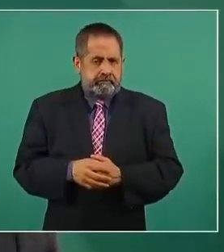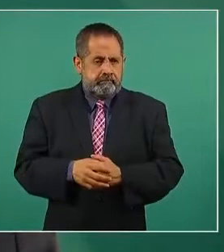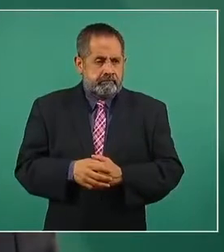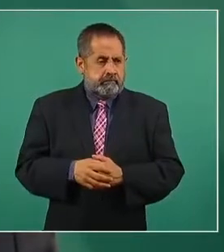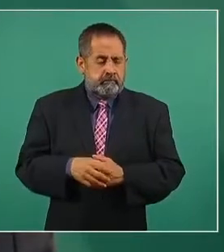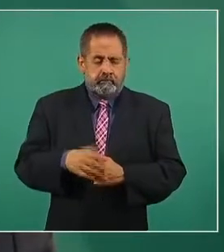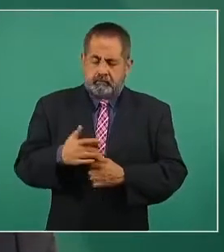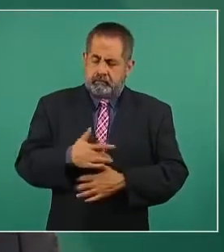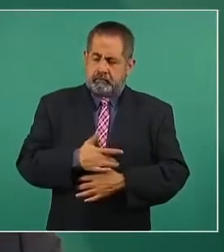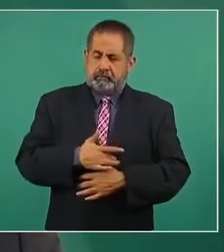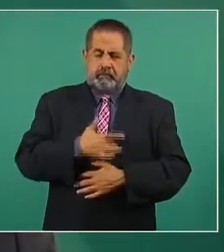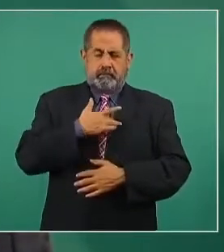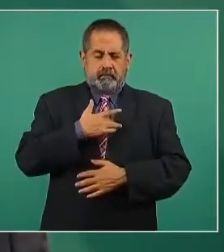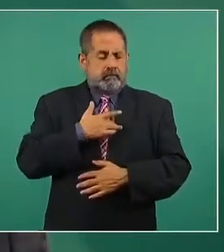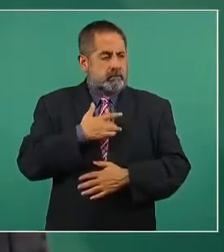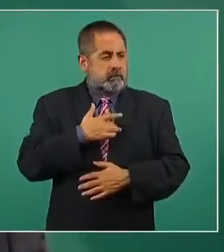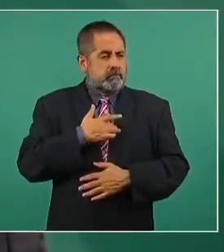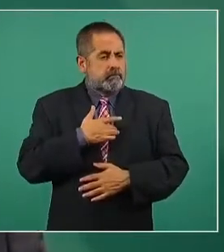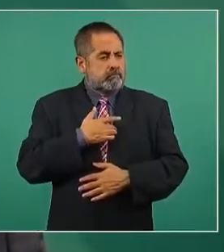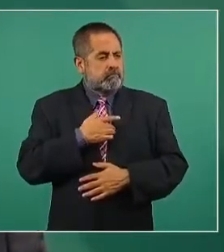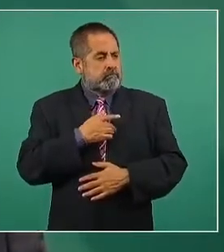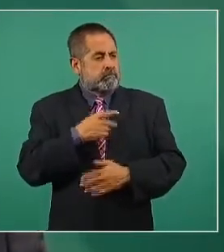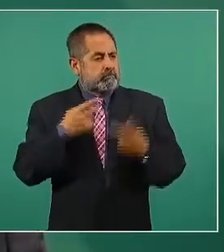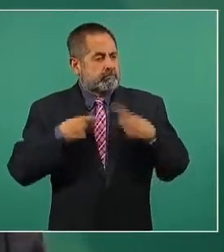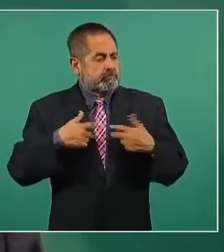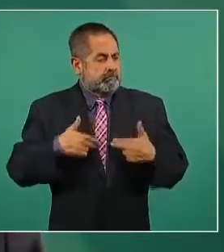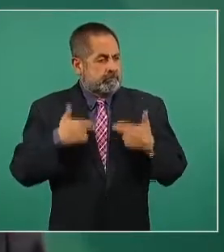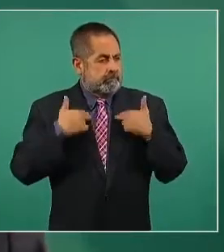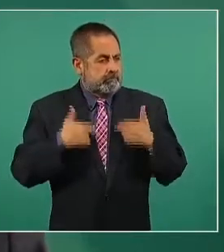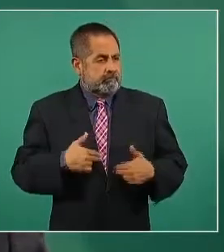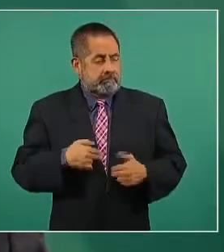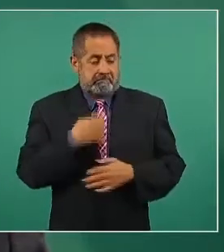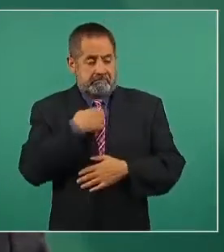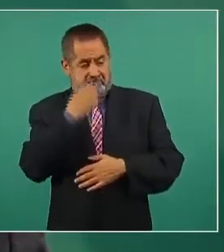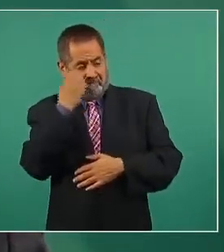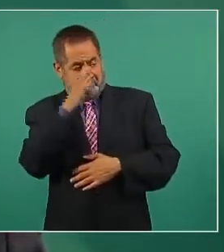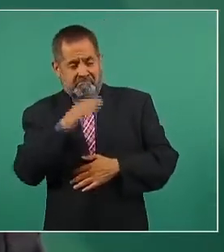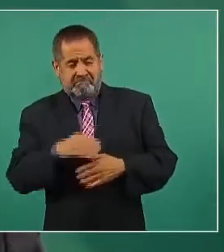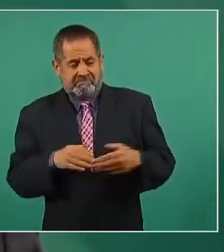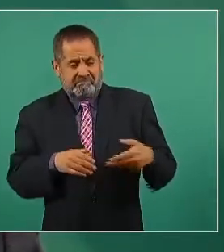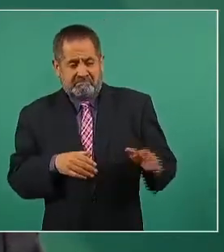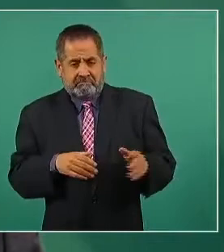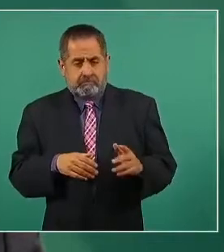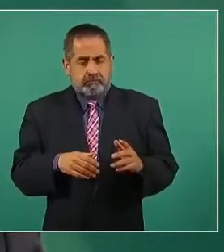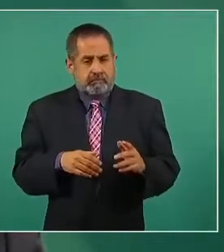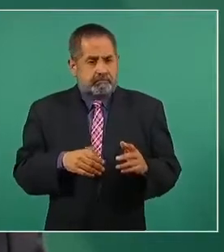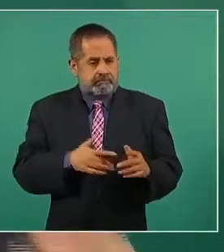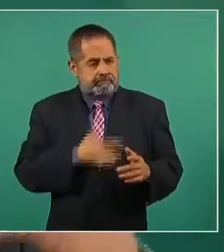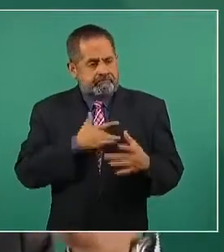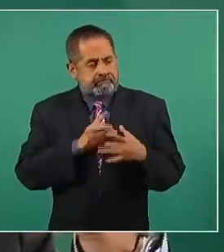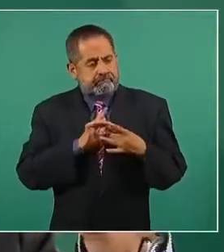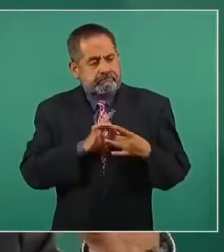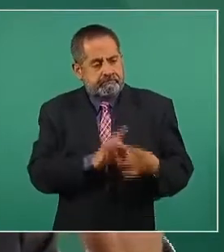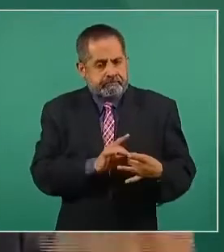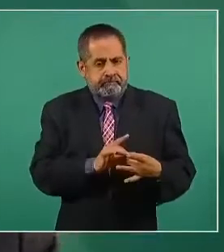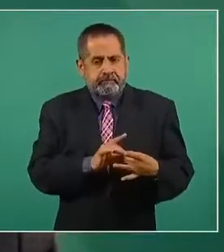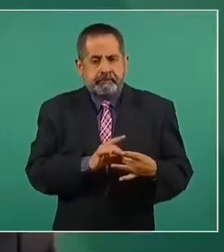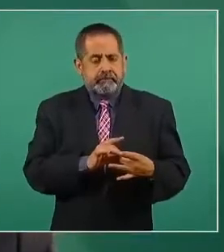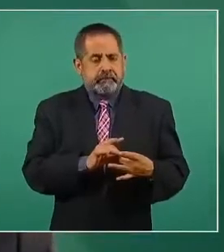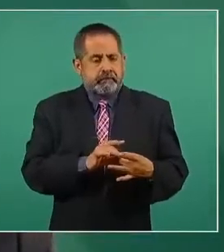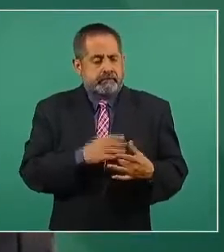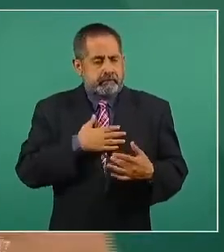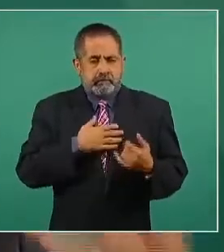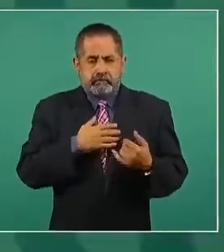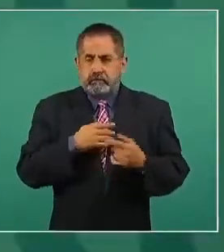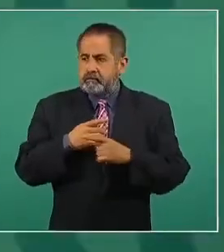nos es ajeno, que somos distintos. Entonces, vamos a